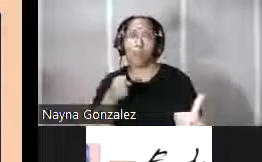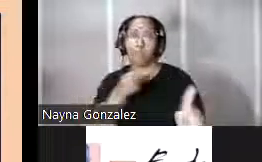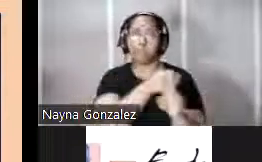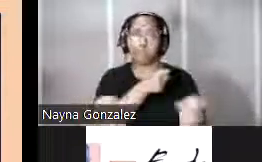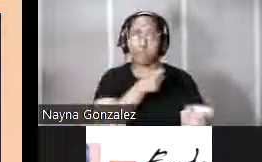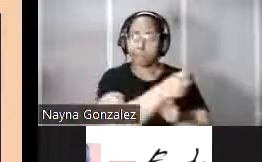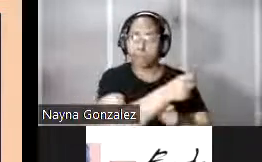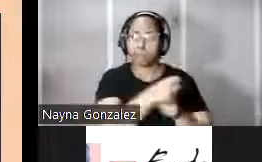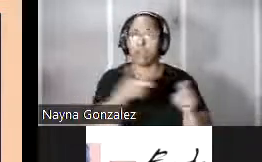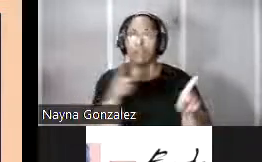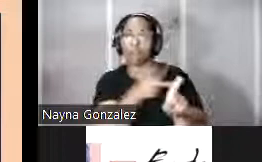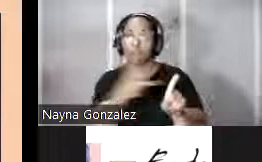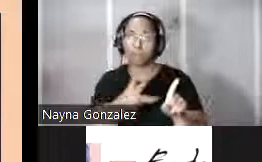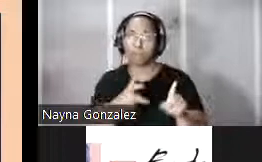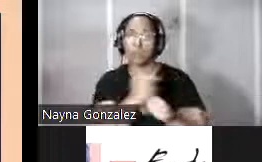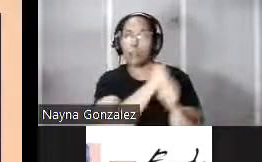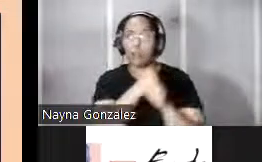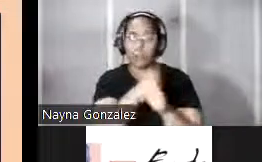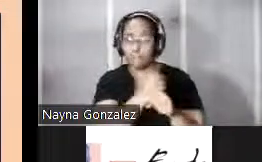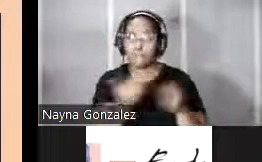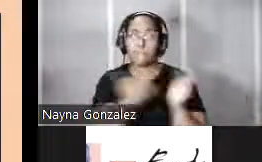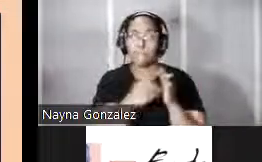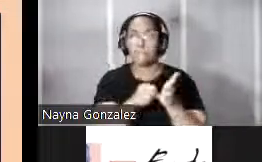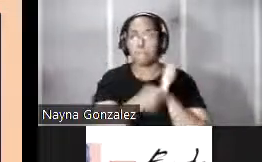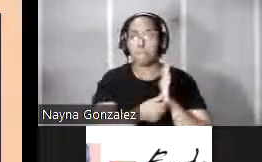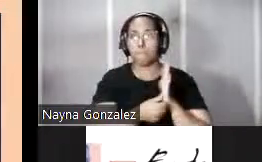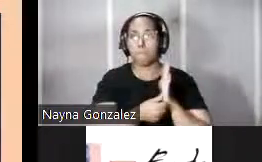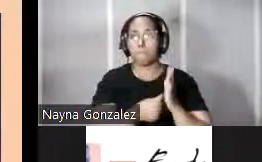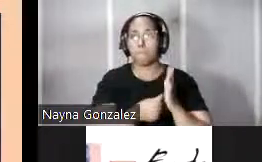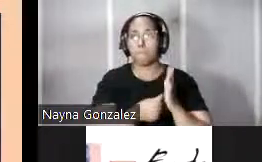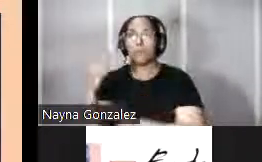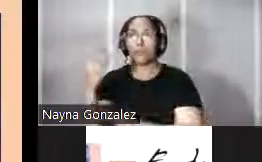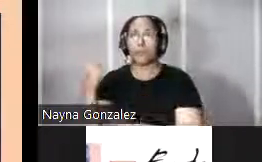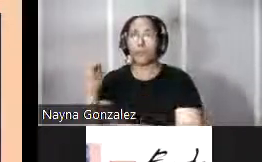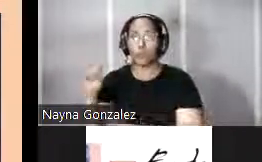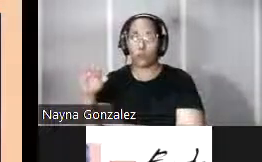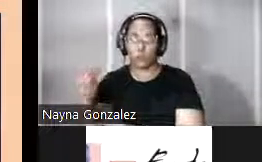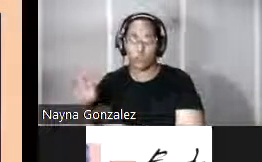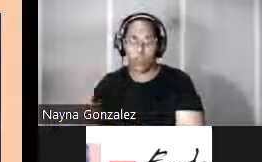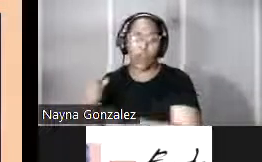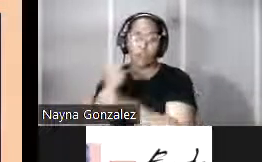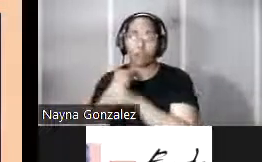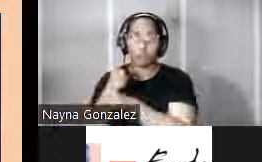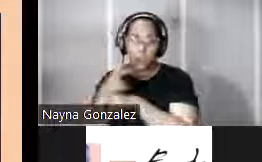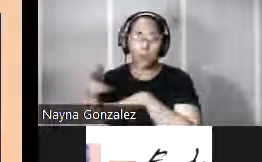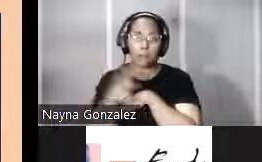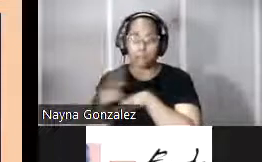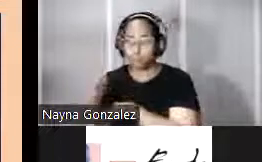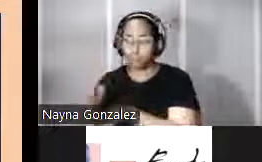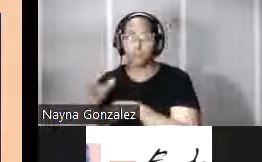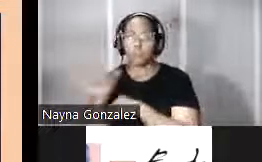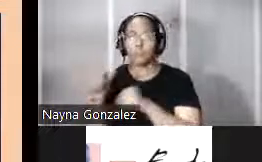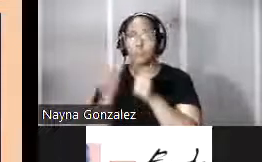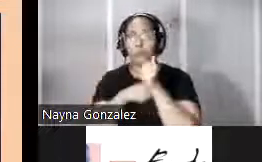ellas y además su defensa se reforzó con la apertura de cañoneras y de troneras defendidas por artillería así como la